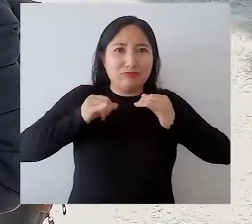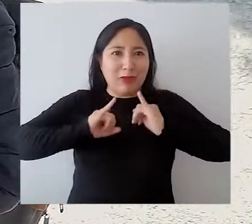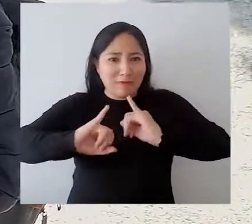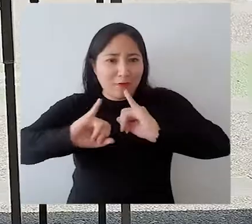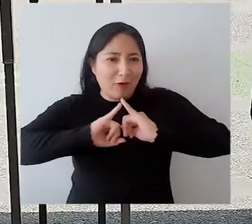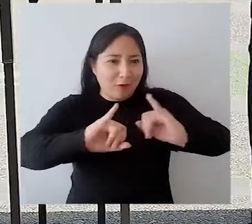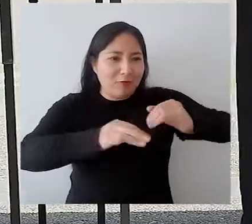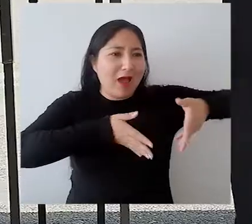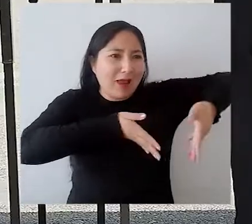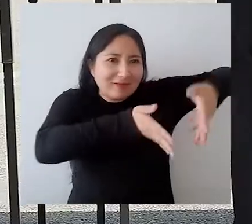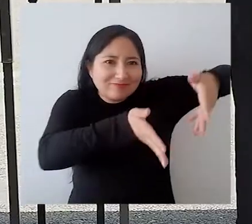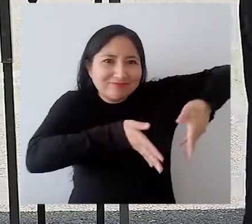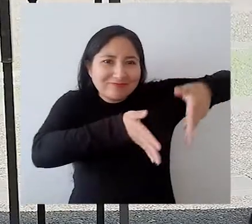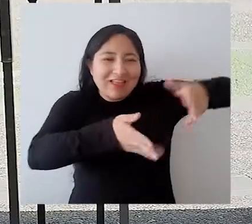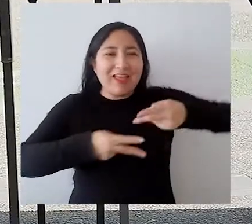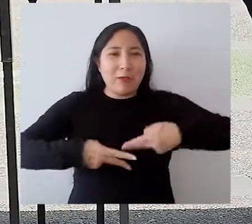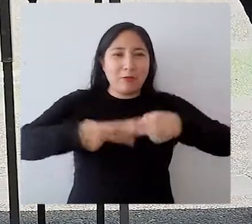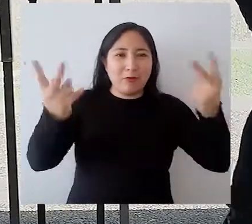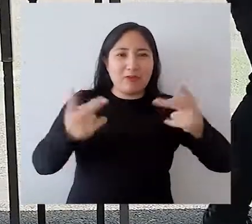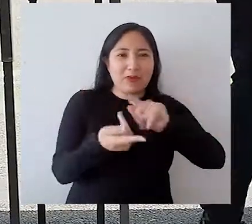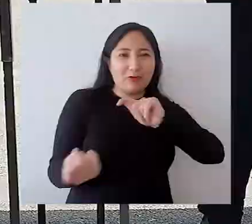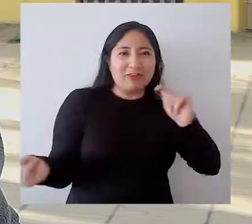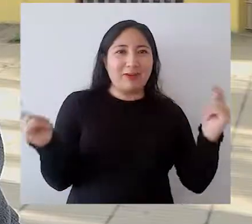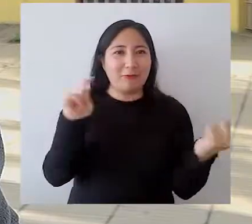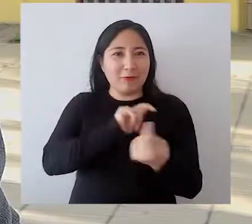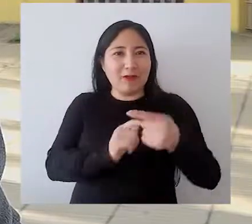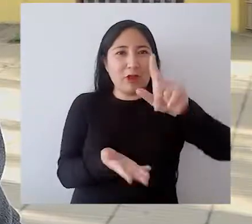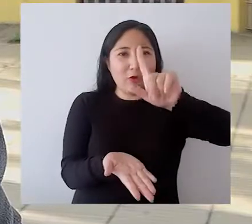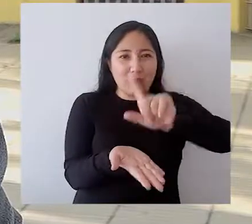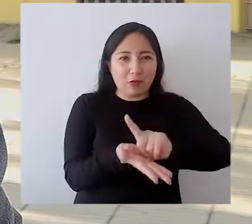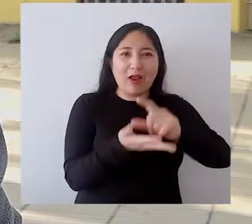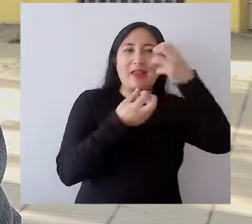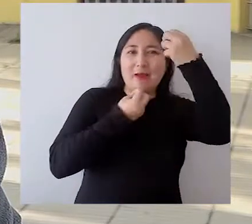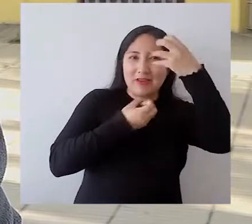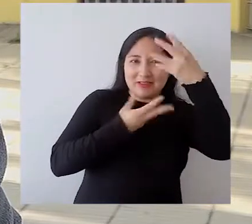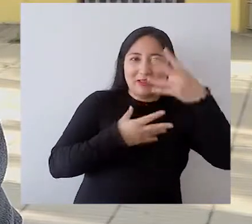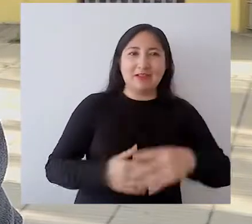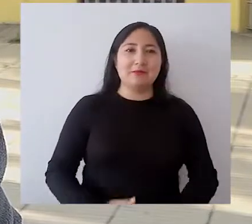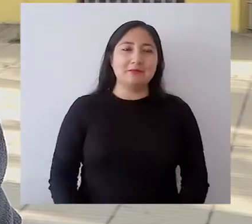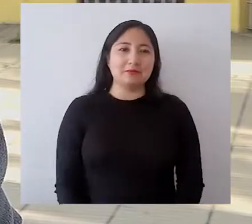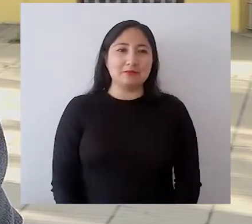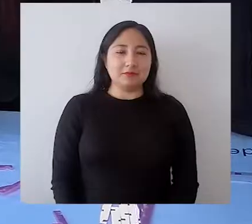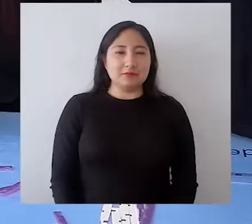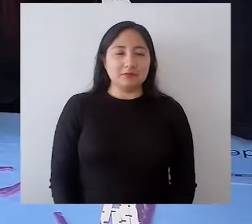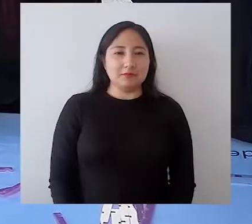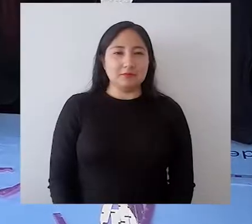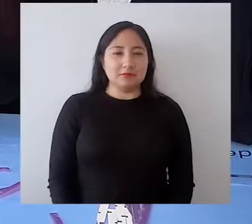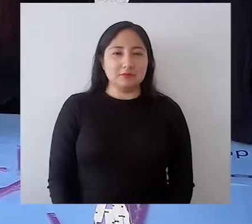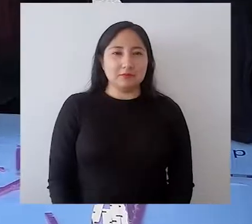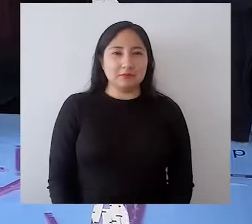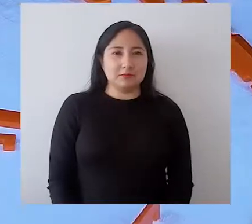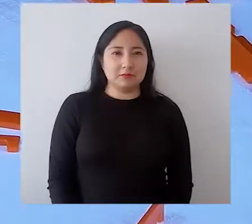sacarlo a la calle, sacarlo a los espacios públicos, sacarlo desde la escuela y transformar los espacios públicos en espacios de aprendizaje.